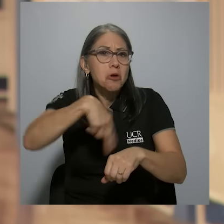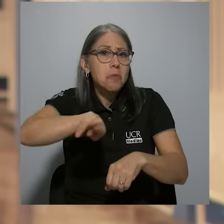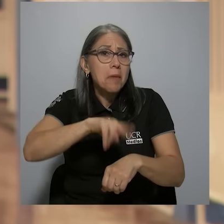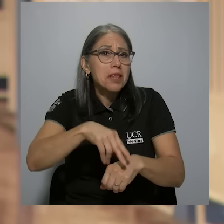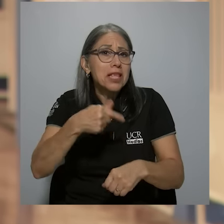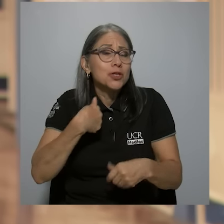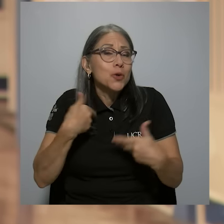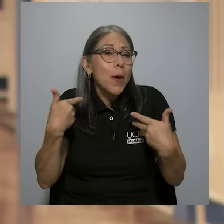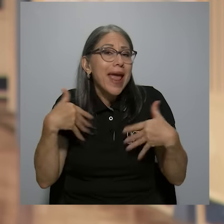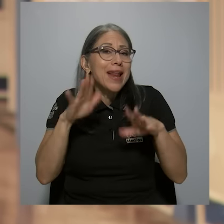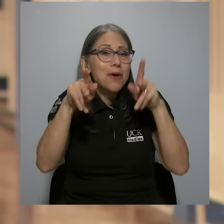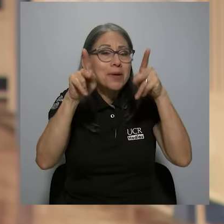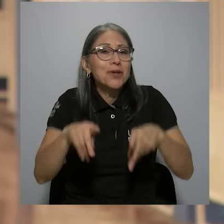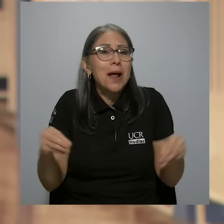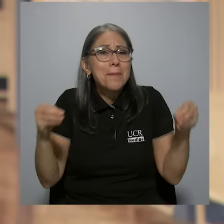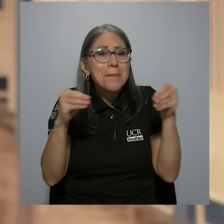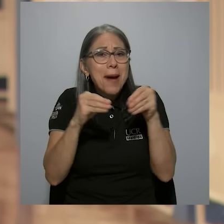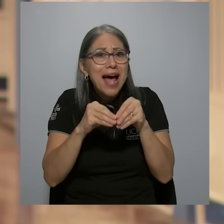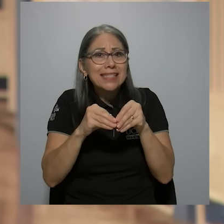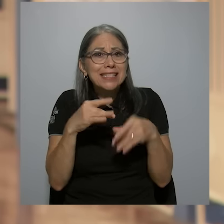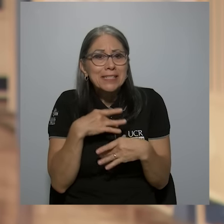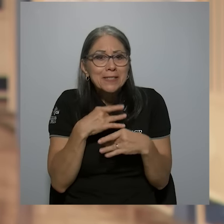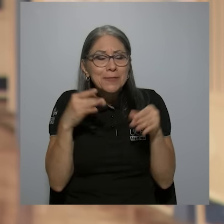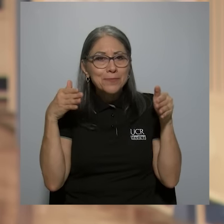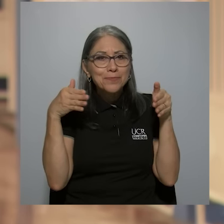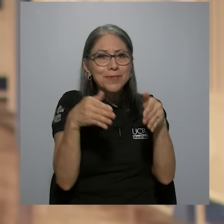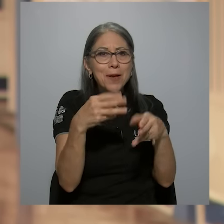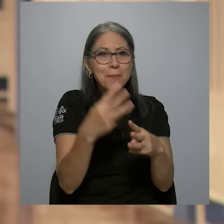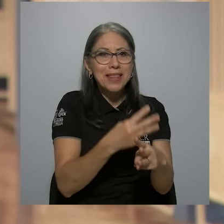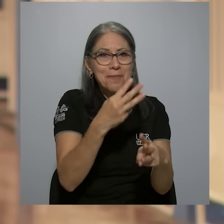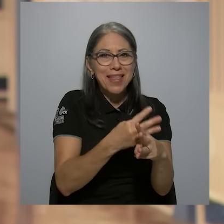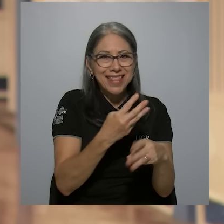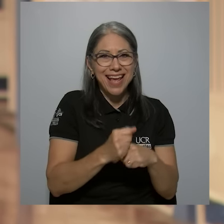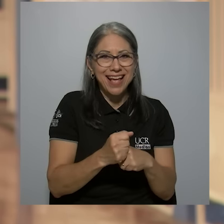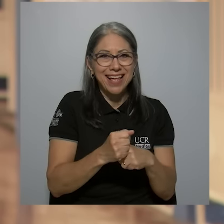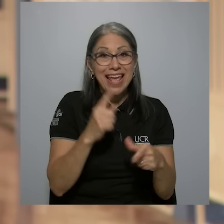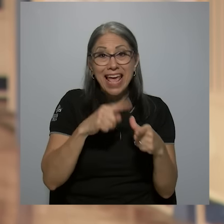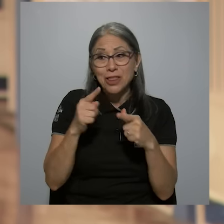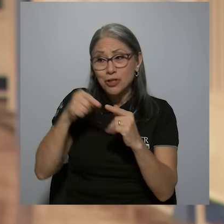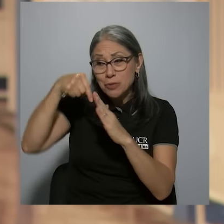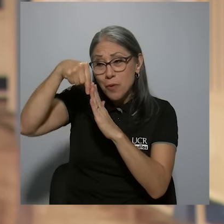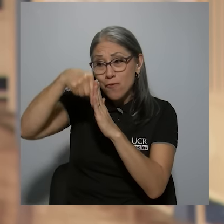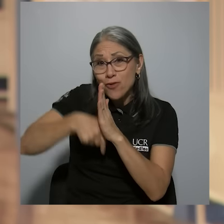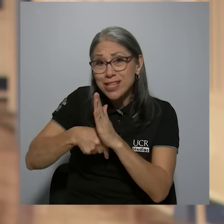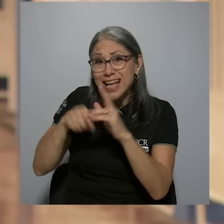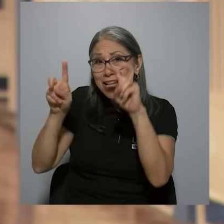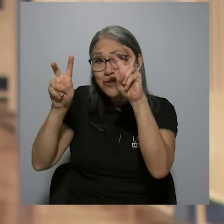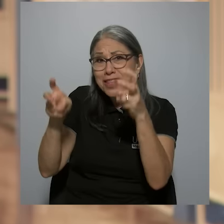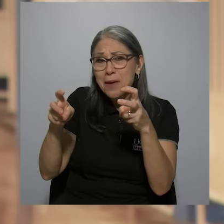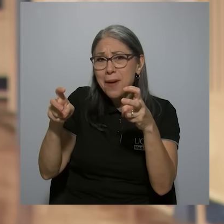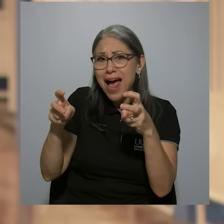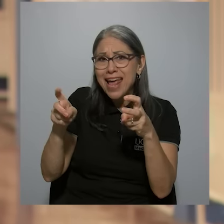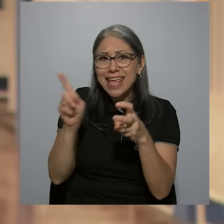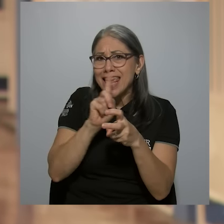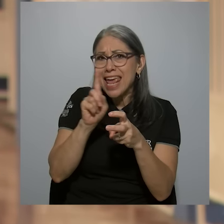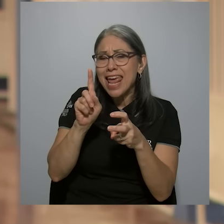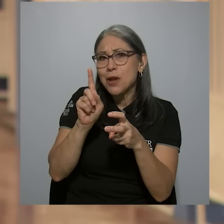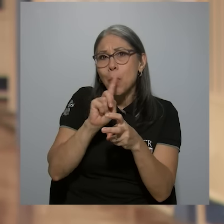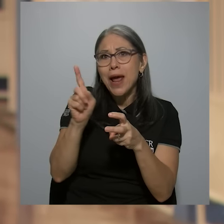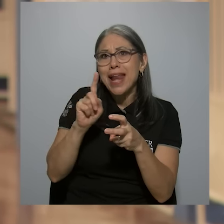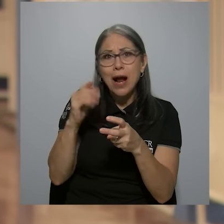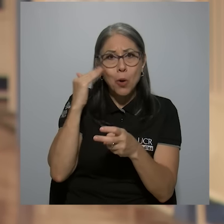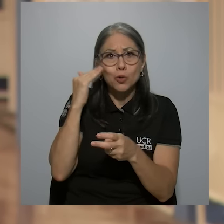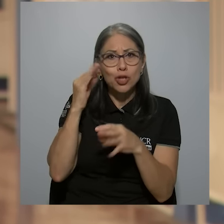Normalmente yo era una persona más inclinada al área de la matemática y tal vez profundizar en un área extraña para mí que era completamente nueva fue una de las